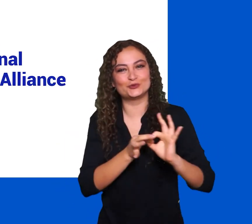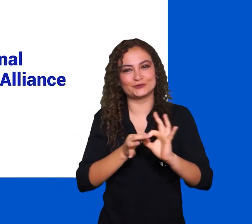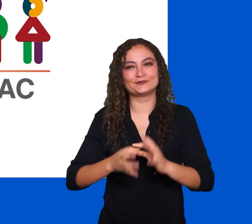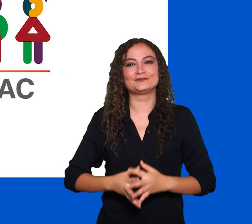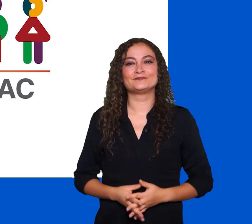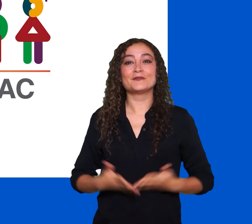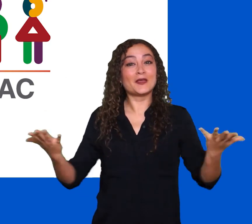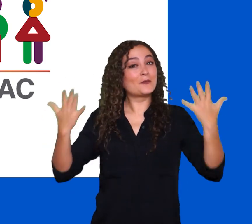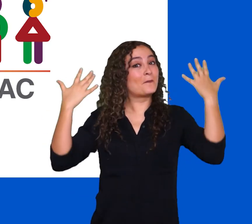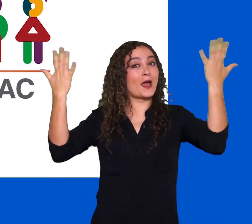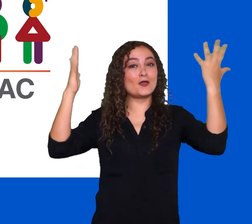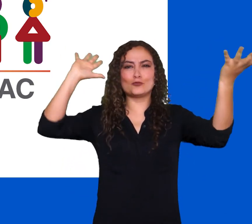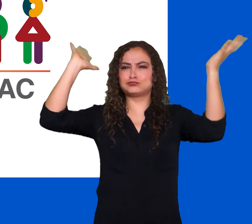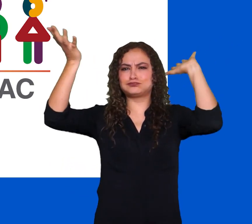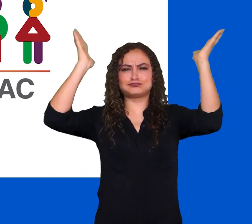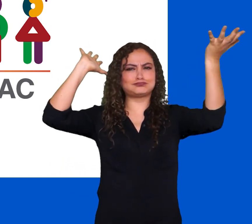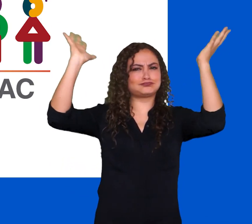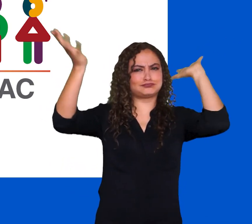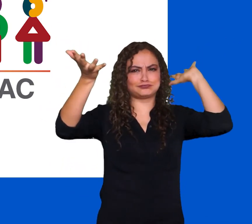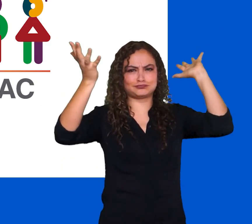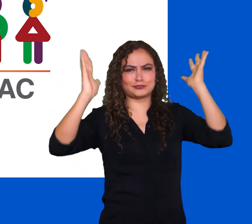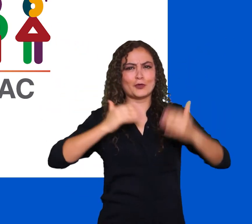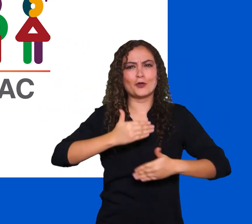Red Geert Lag.